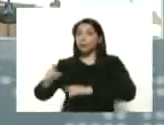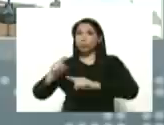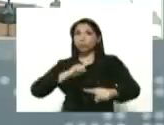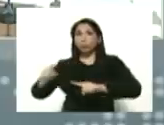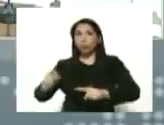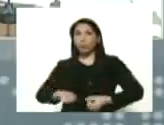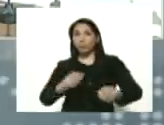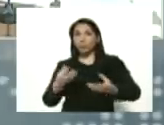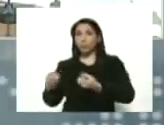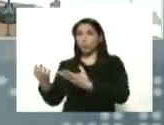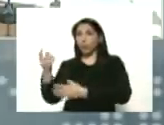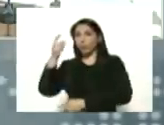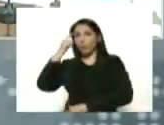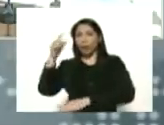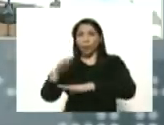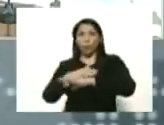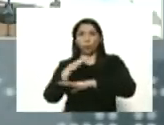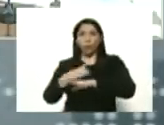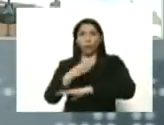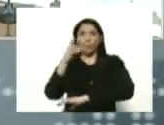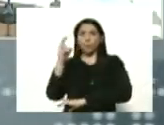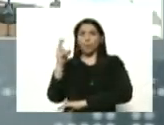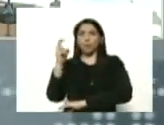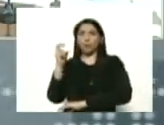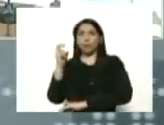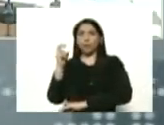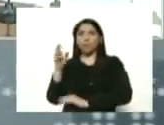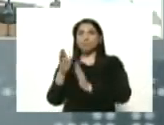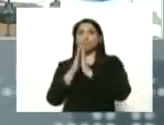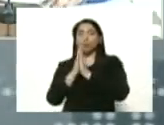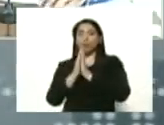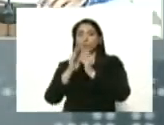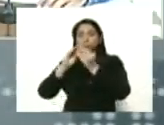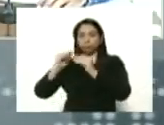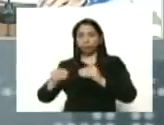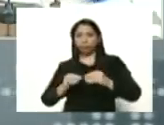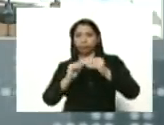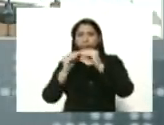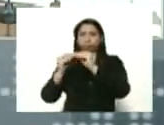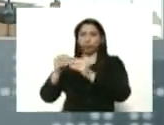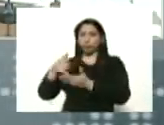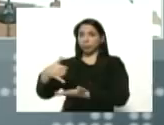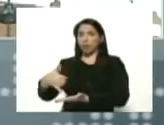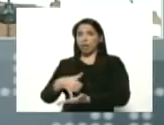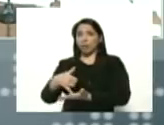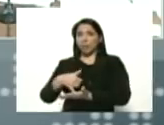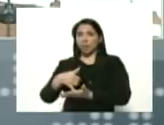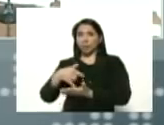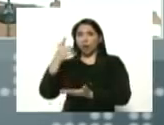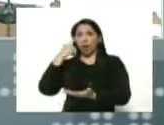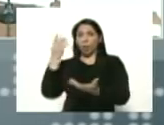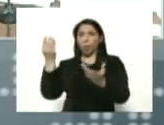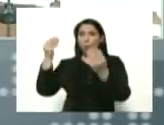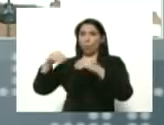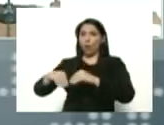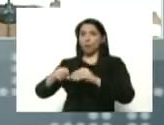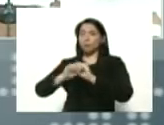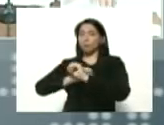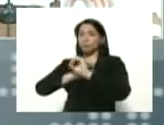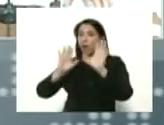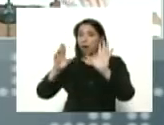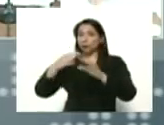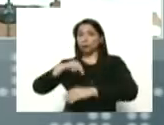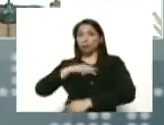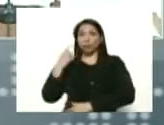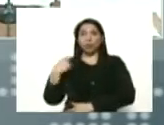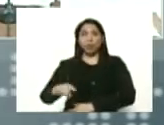desde el día jueves y viernes se esté corrigiendo ese relajamiento en los protocolos muy claros. Aquí tenemos